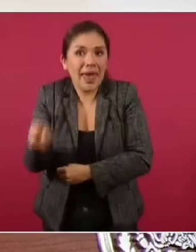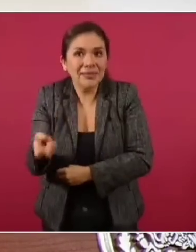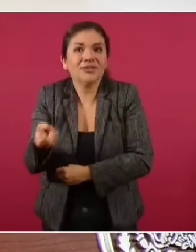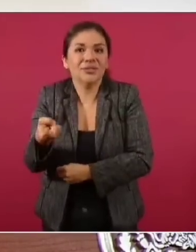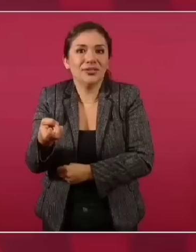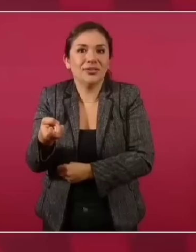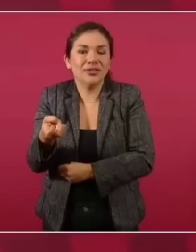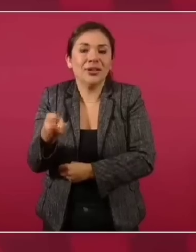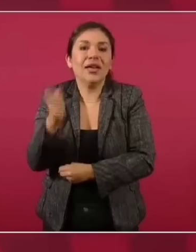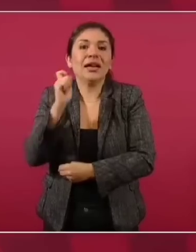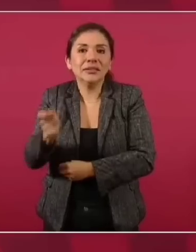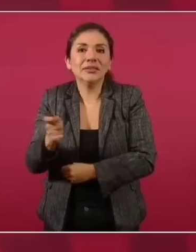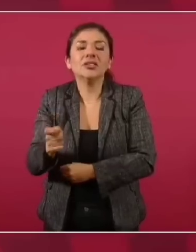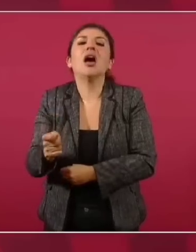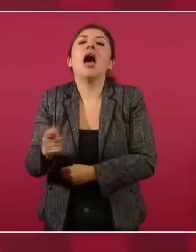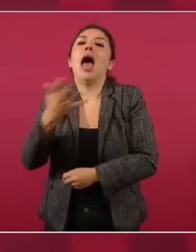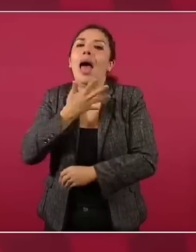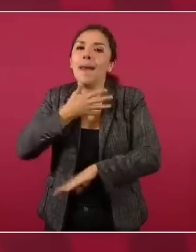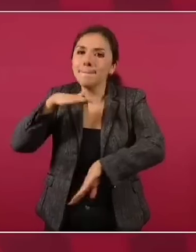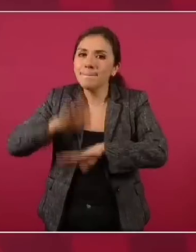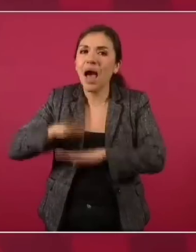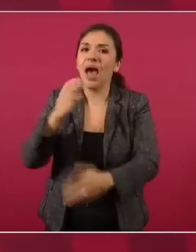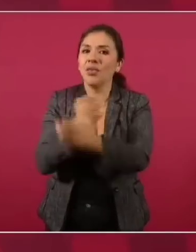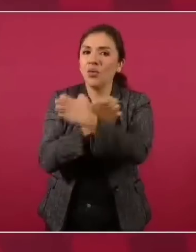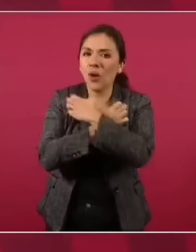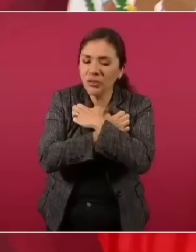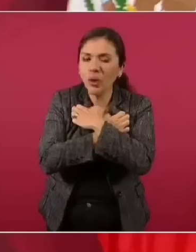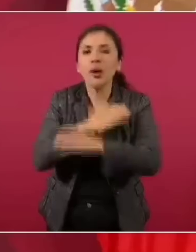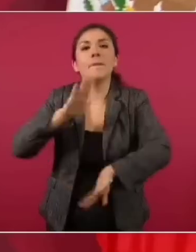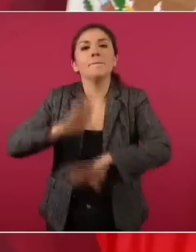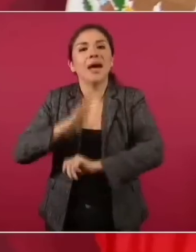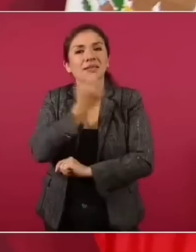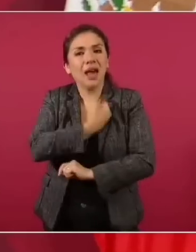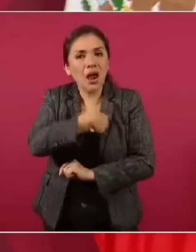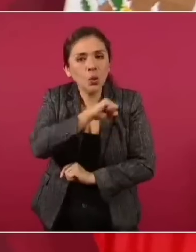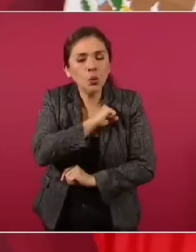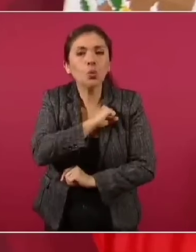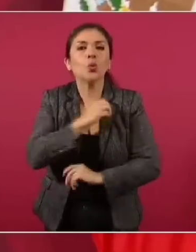crecer con educación, con salud,